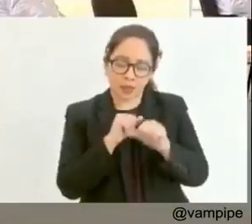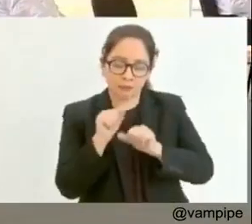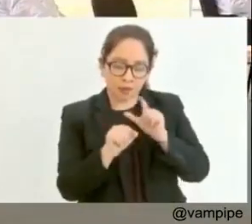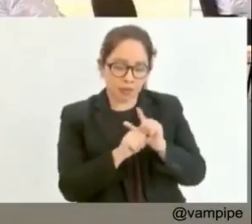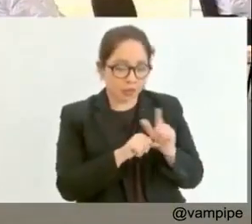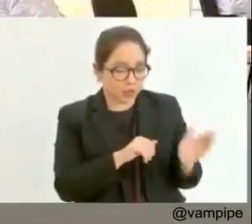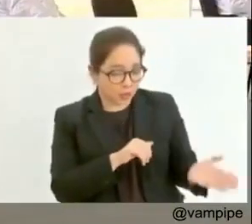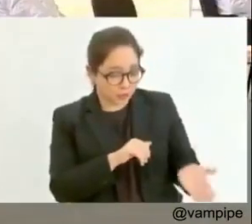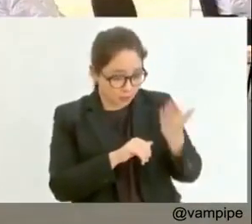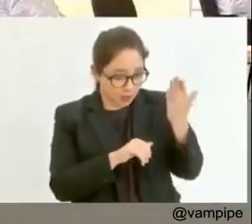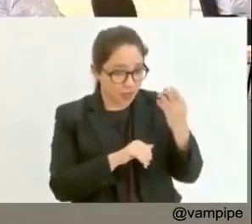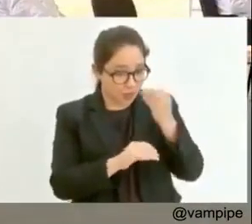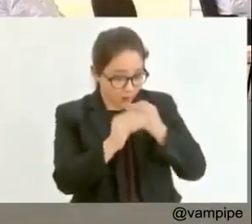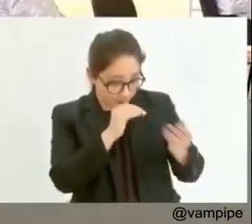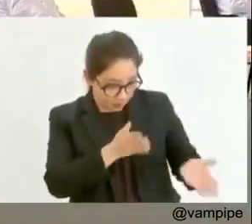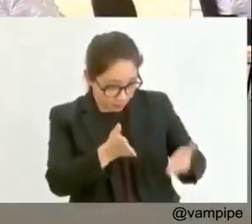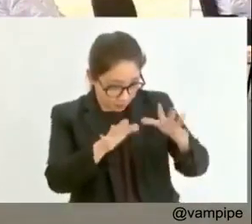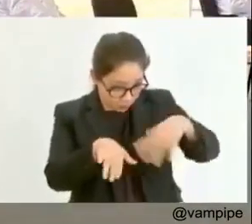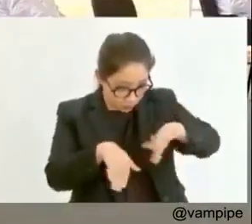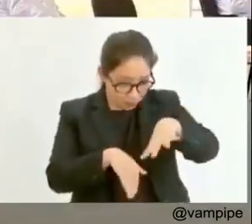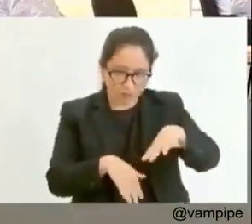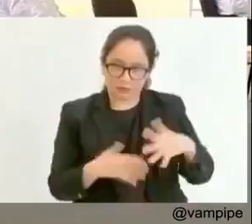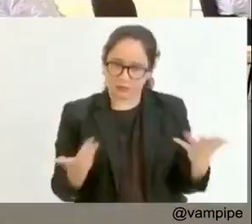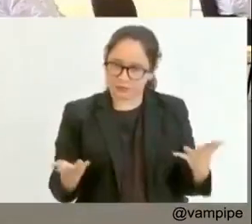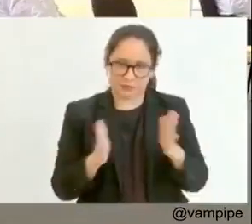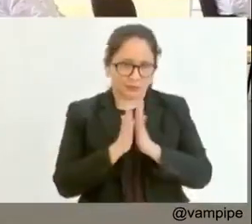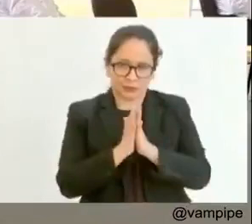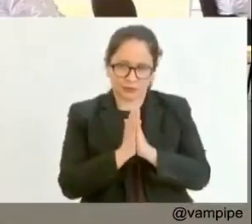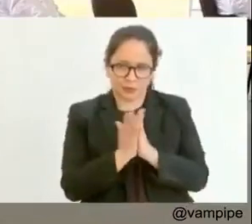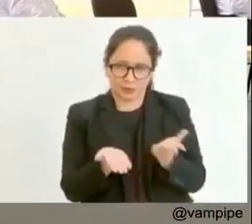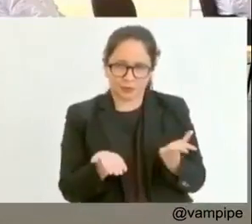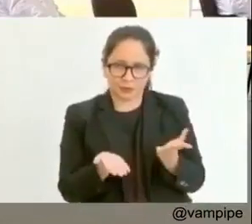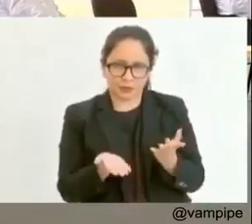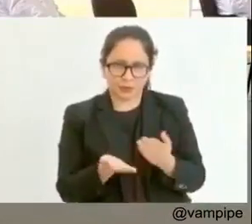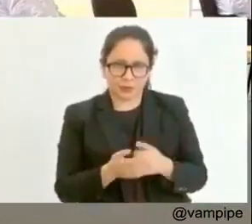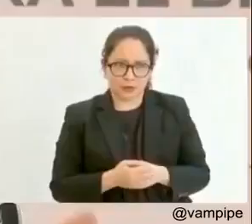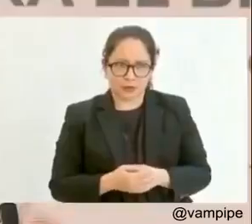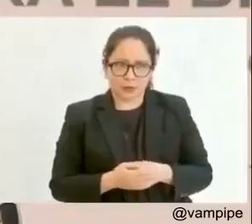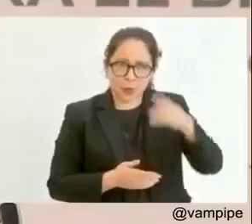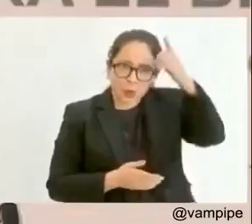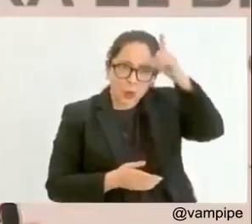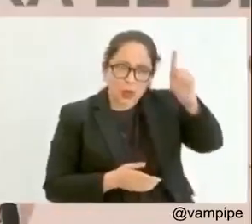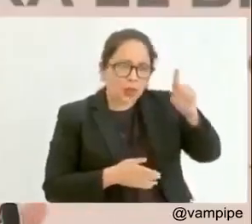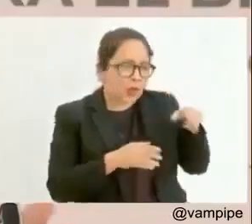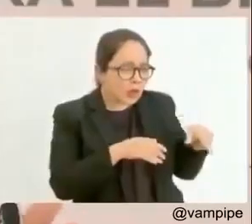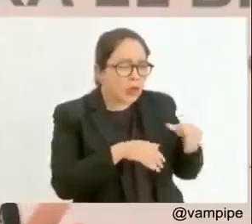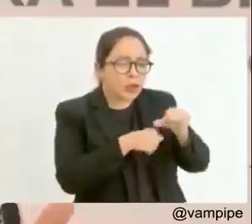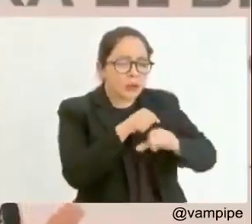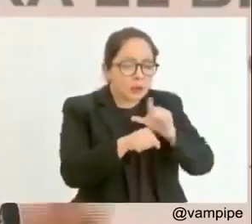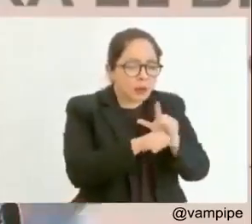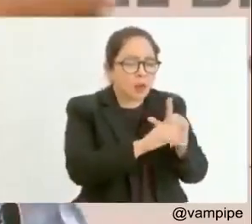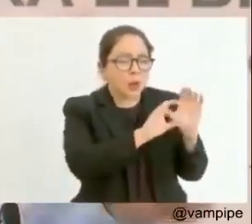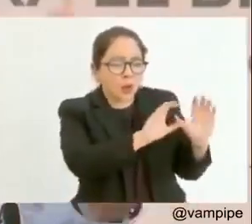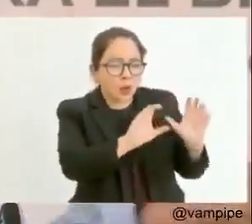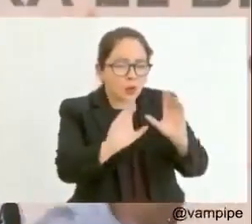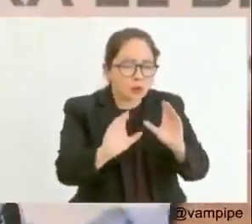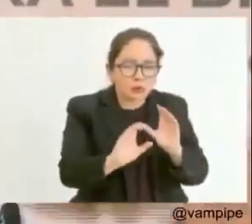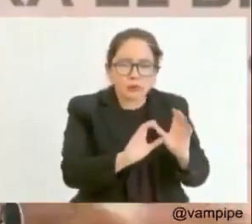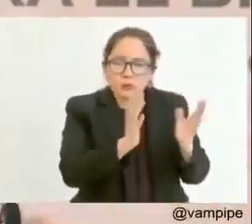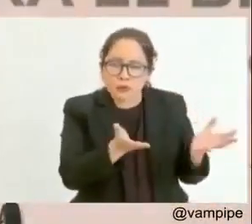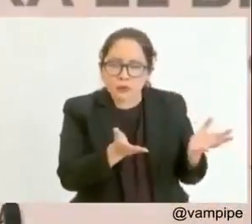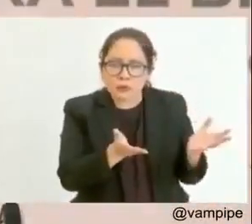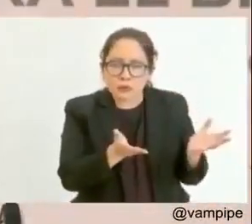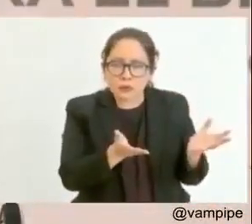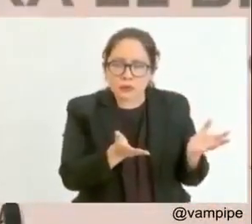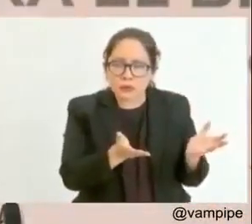el dueño, el que quiere ese animal, lo protege y le da